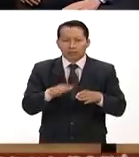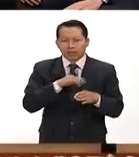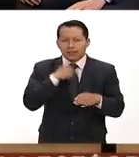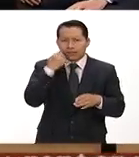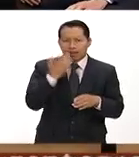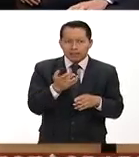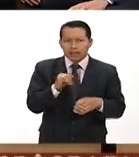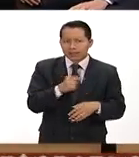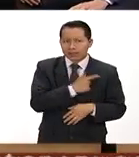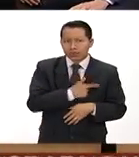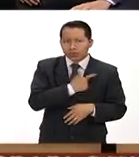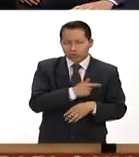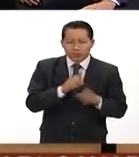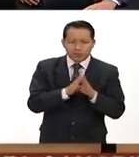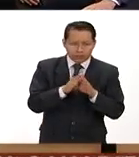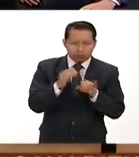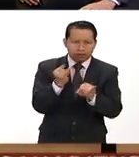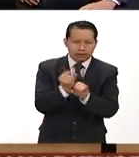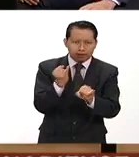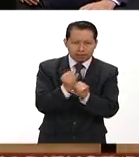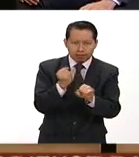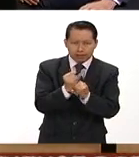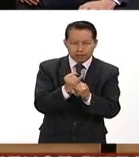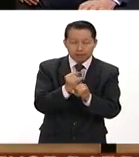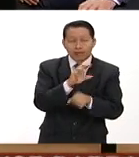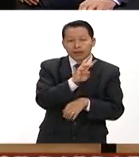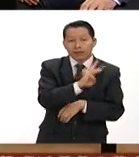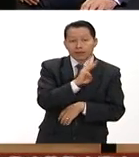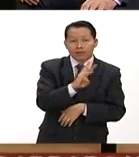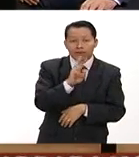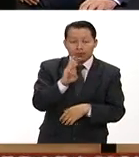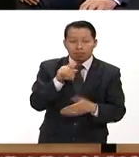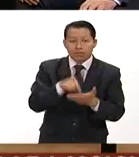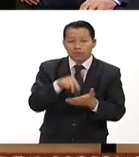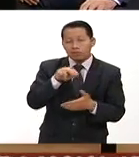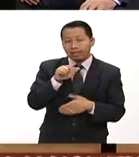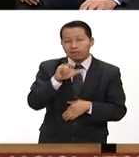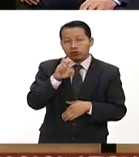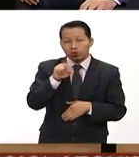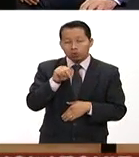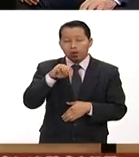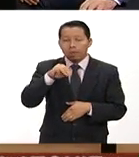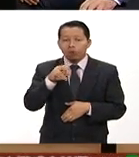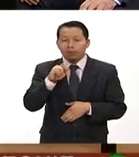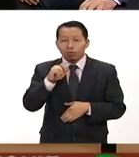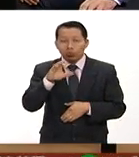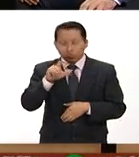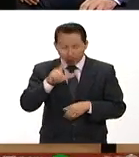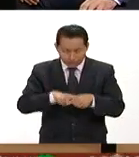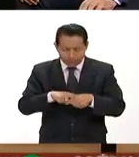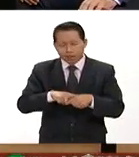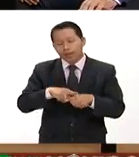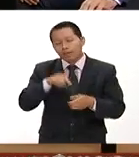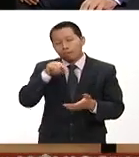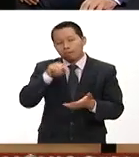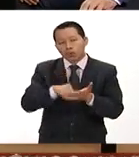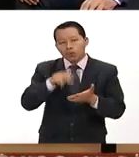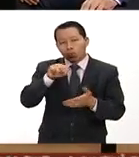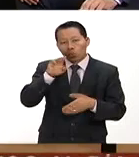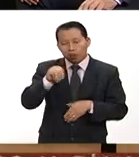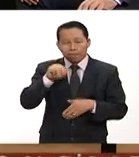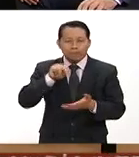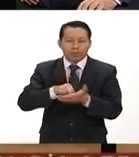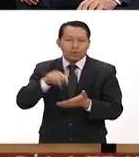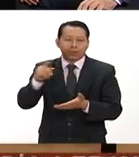de este festival con mucho gusto por favor visita nuestra página que es www.nacionmulticultural.unam.mx el blog del